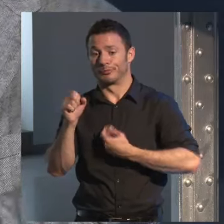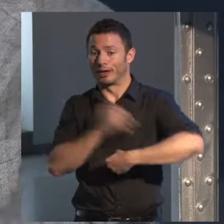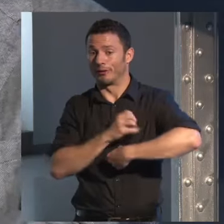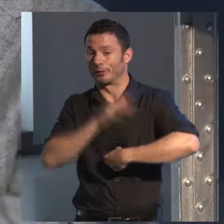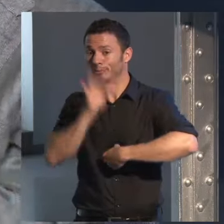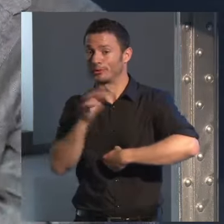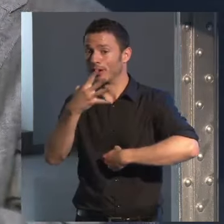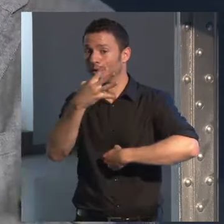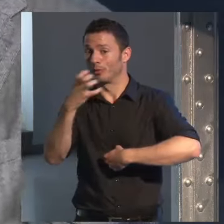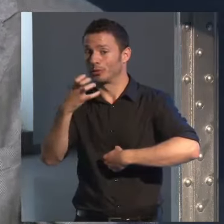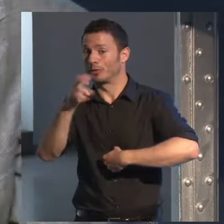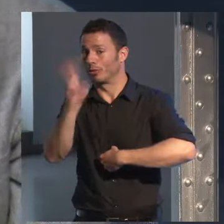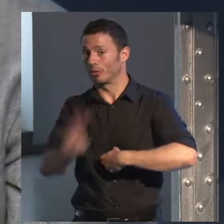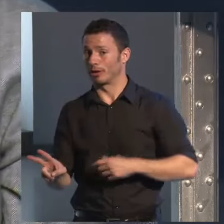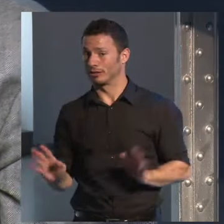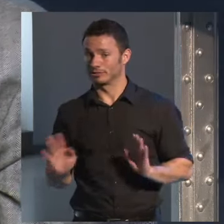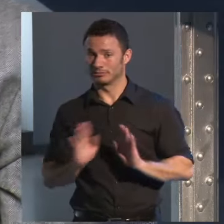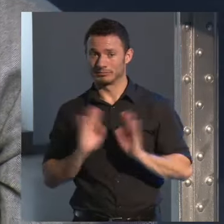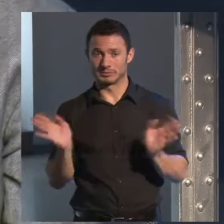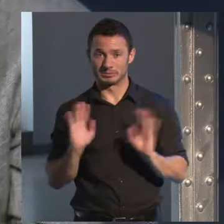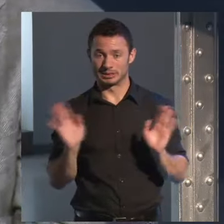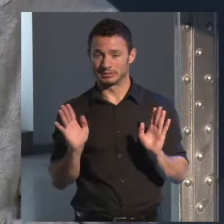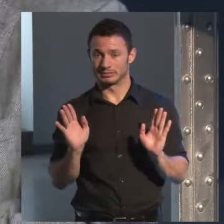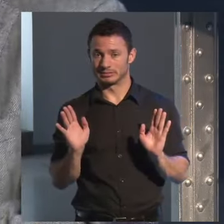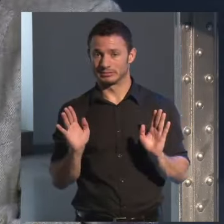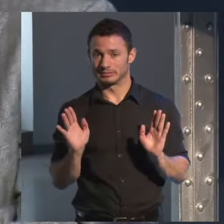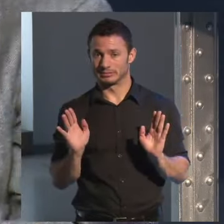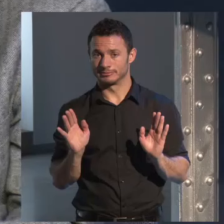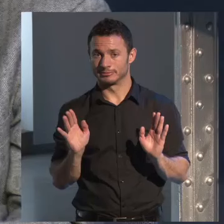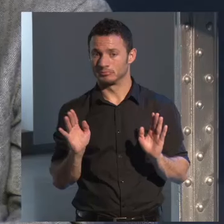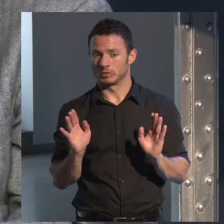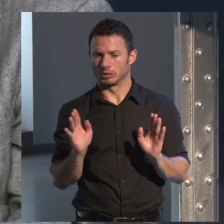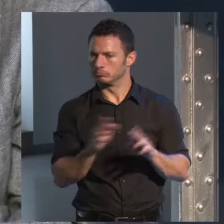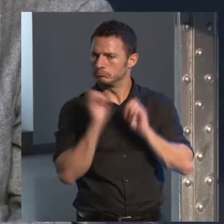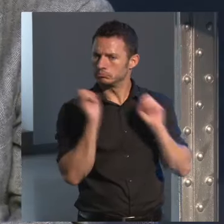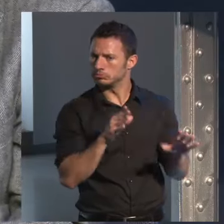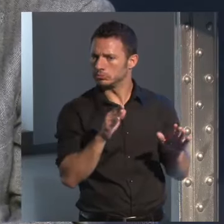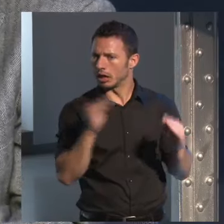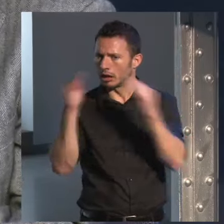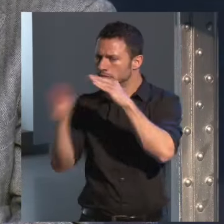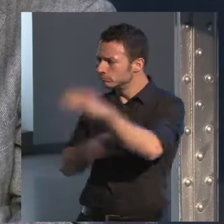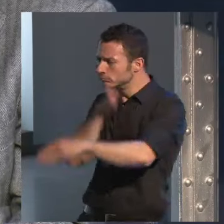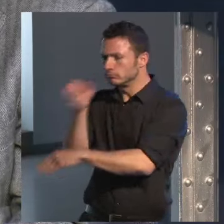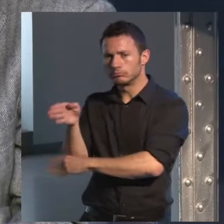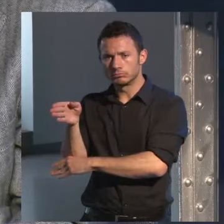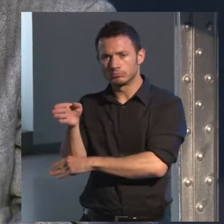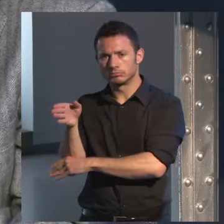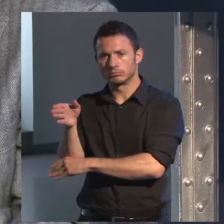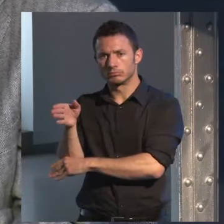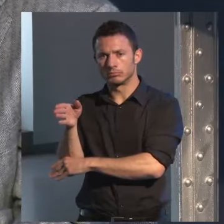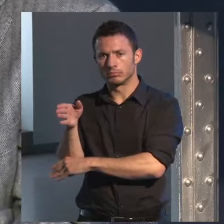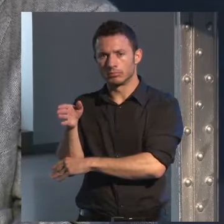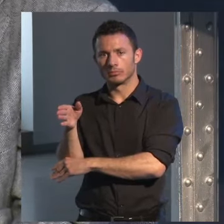teníamos de una ontología que yo había publicado en México y me habían pagado 400 dólares y me fui para mi casa y